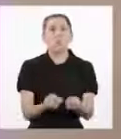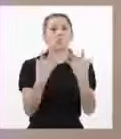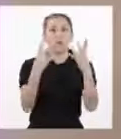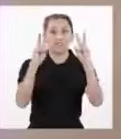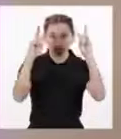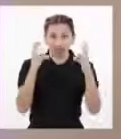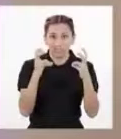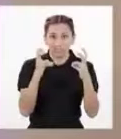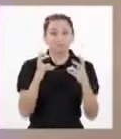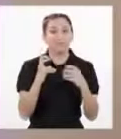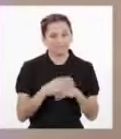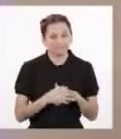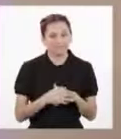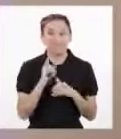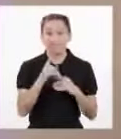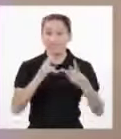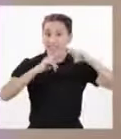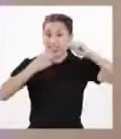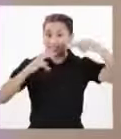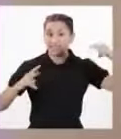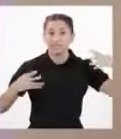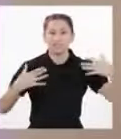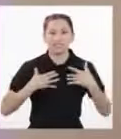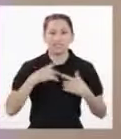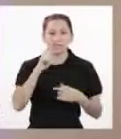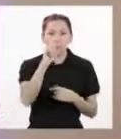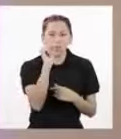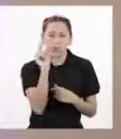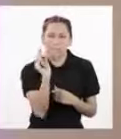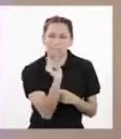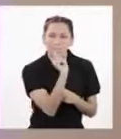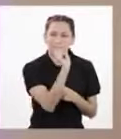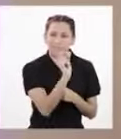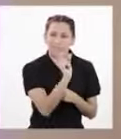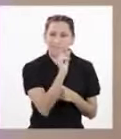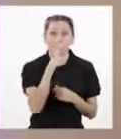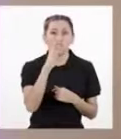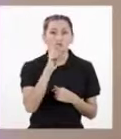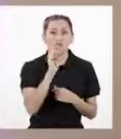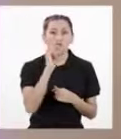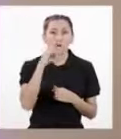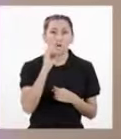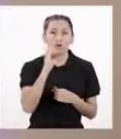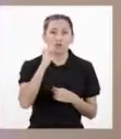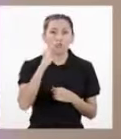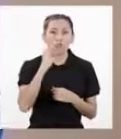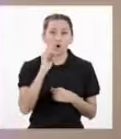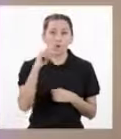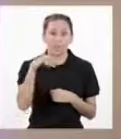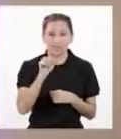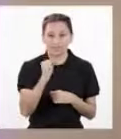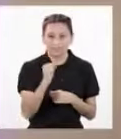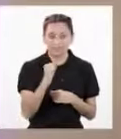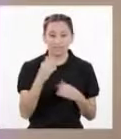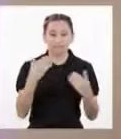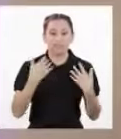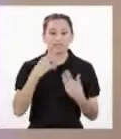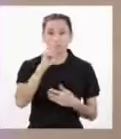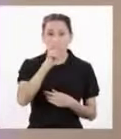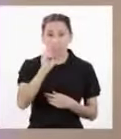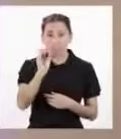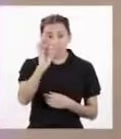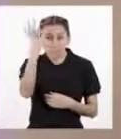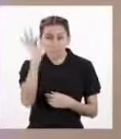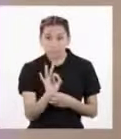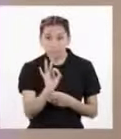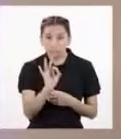sorprenderá saber que los genes componen solo una pequeña porción de los cromosomas De hecho, solo 2% del ADN